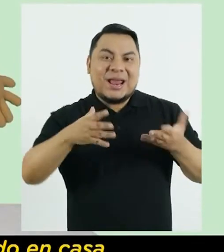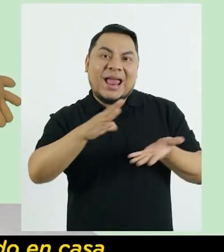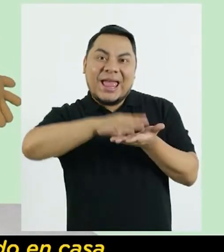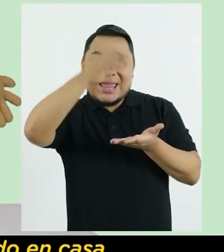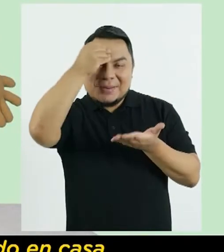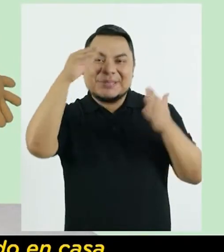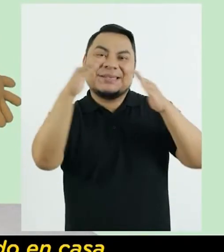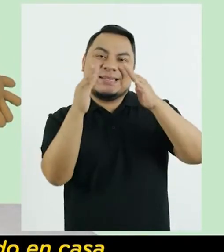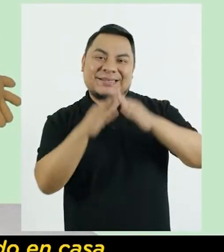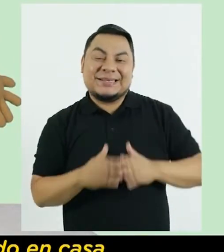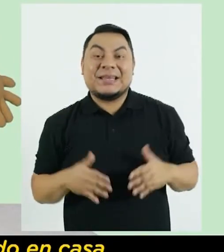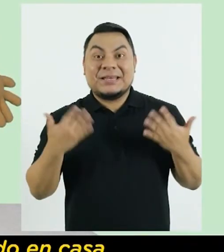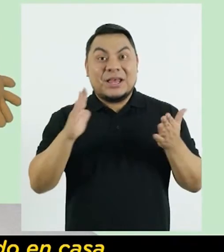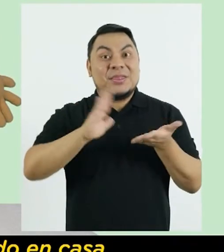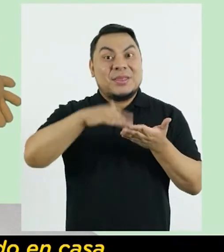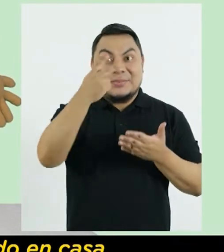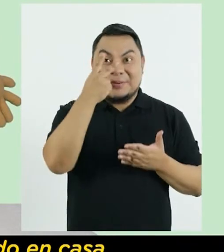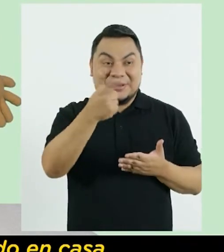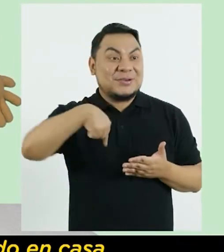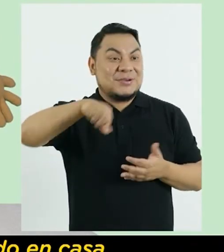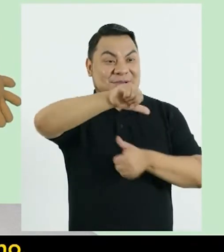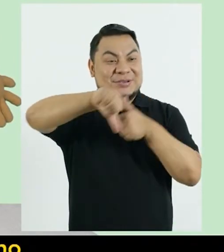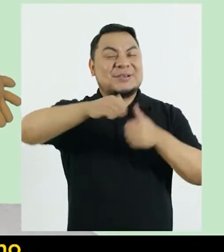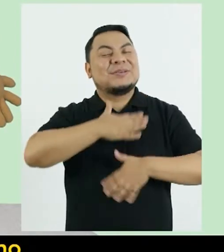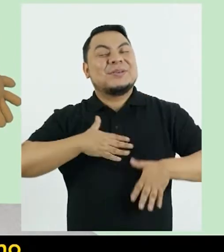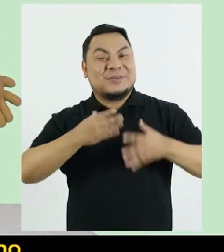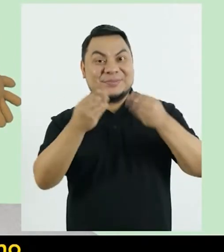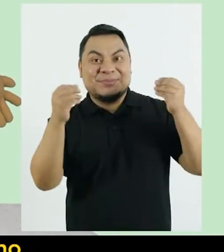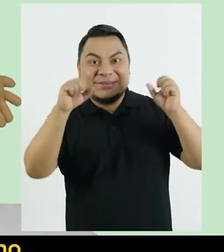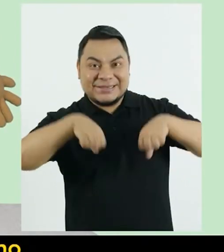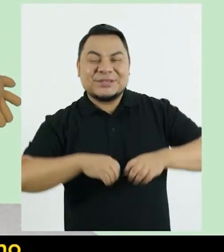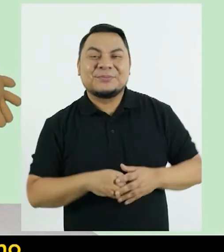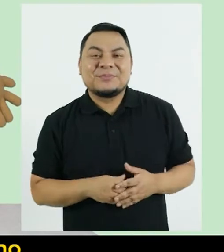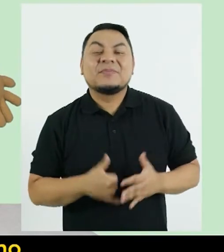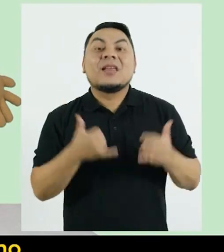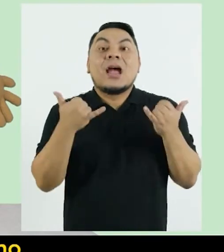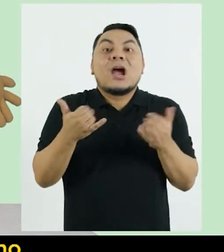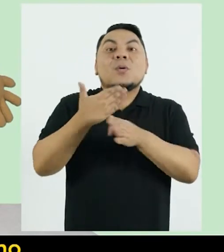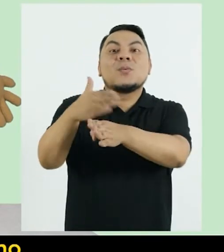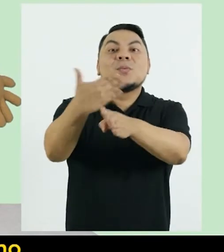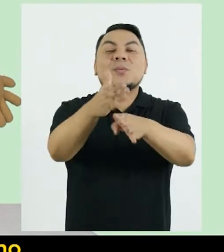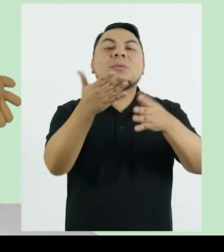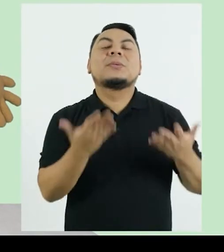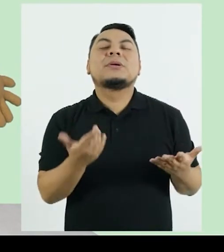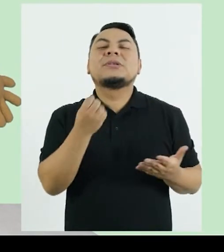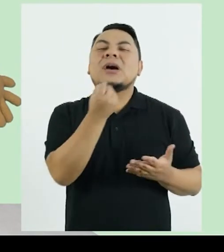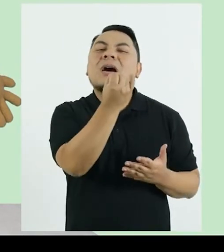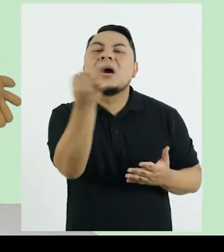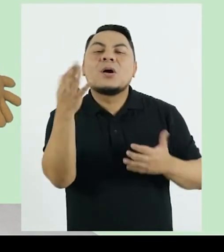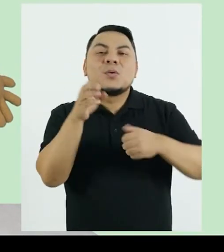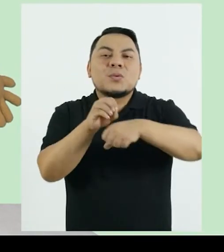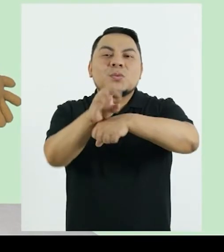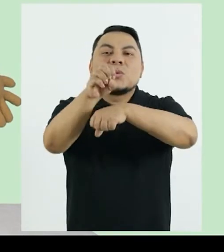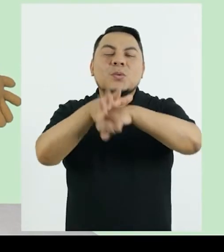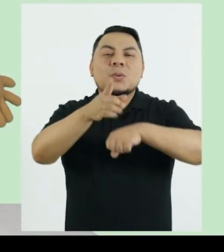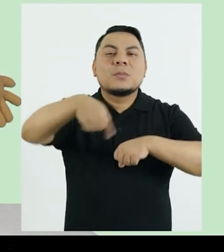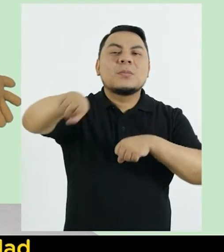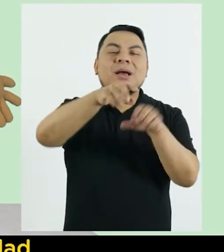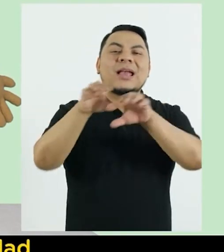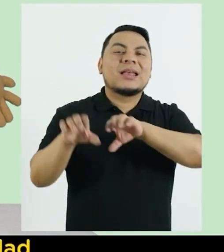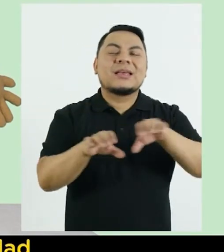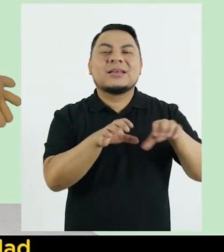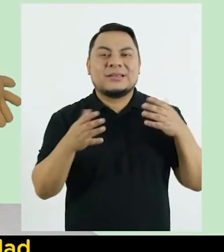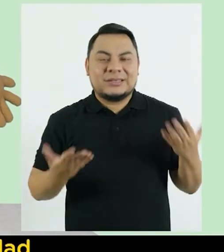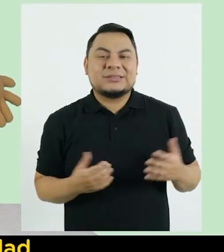tenerte con nosotros en Aprendo en Casa Ya verán que nos divertiremos mucho Ahora les compartiremos